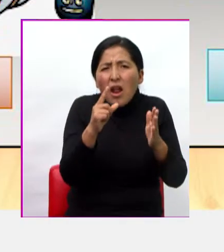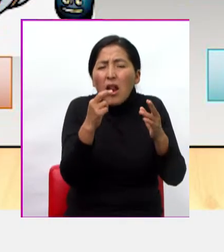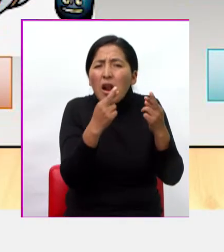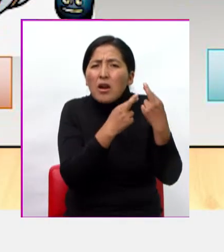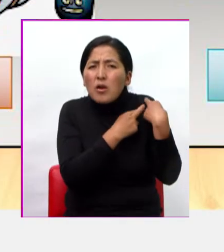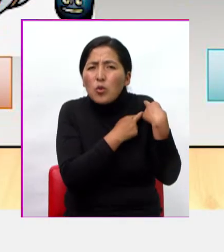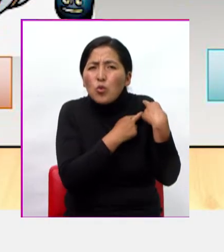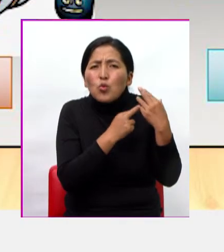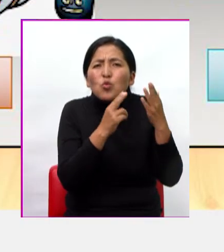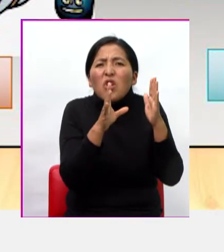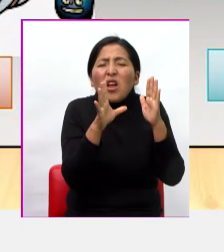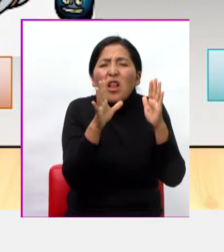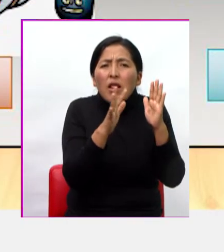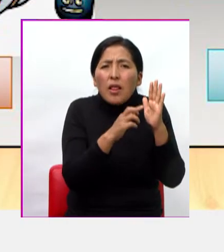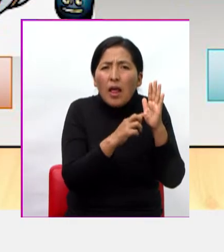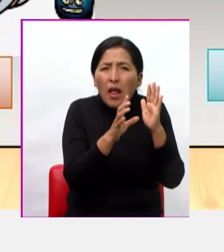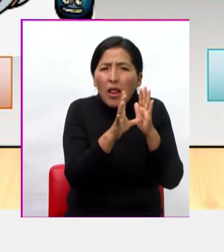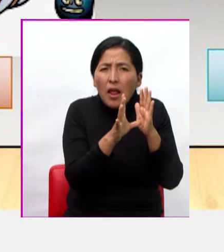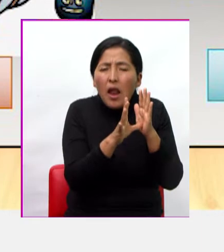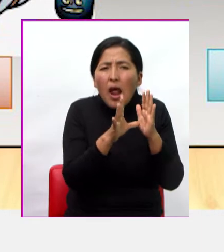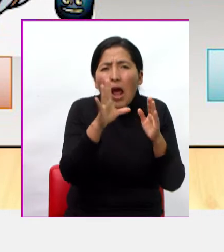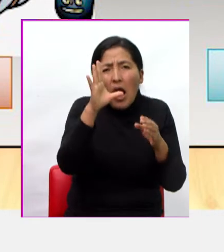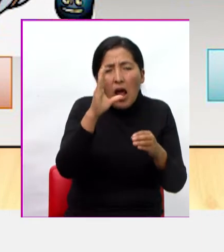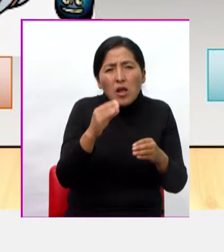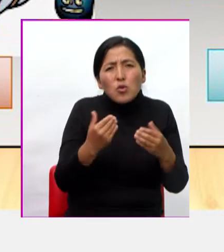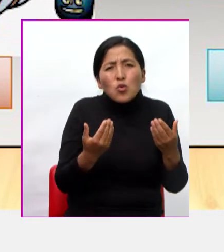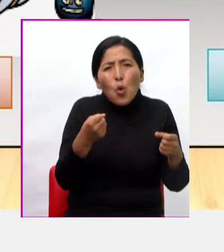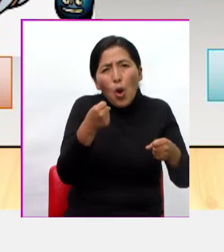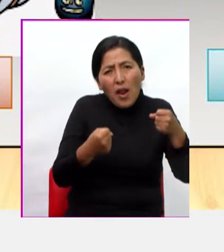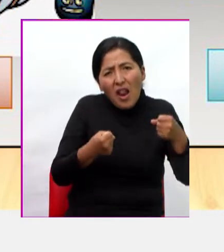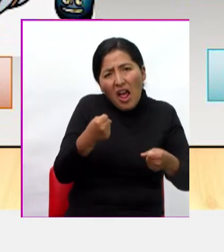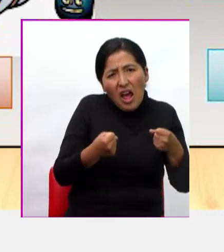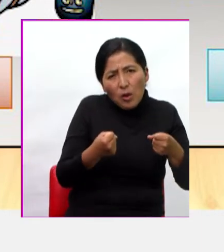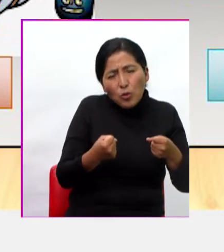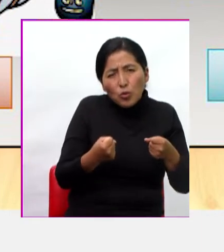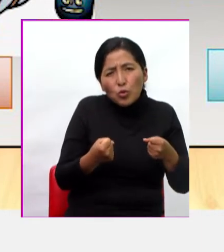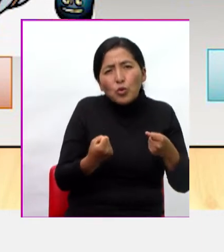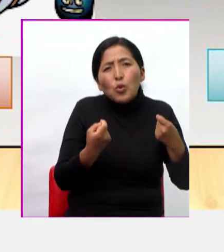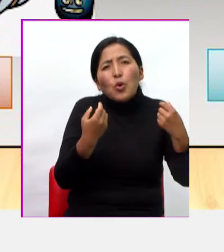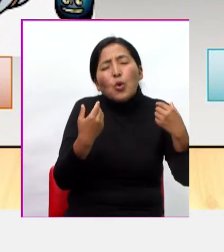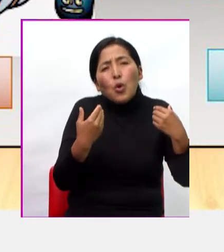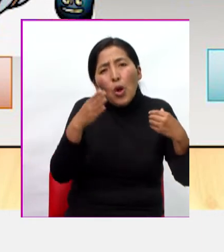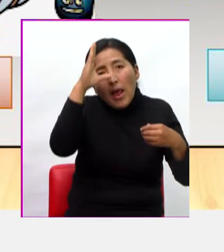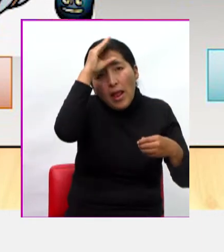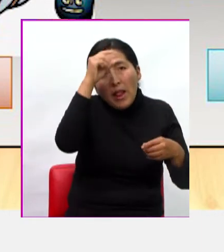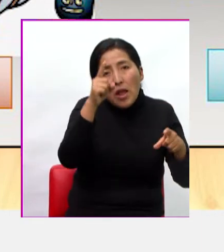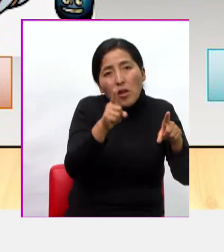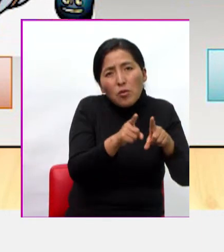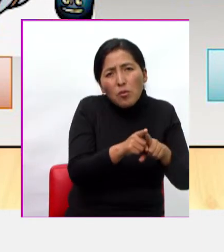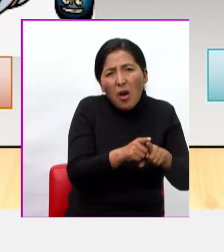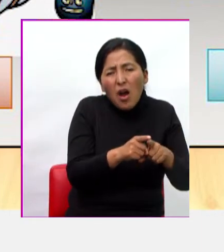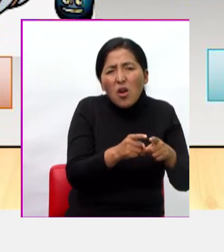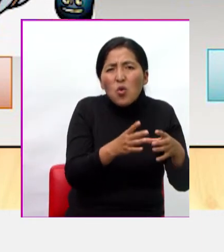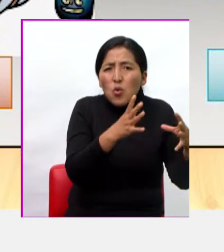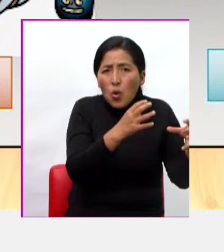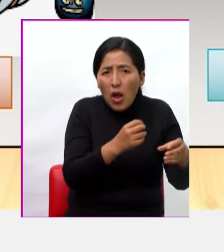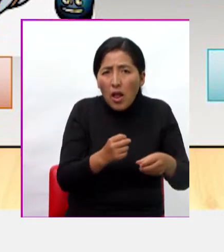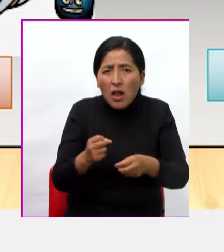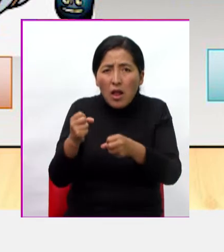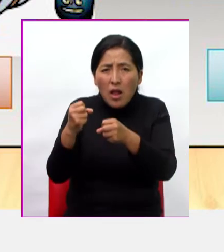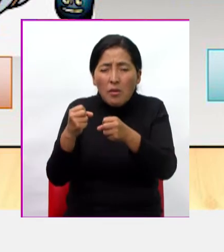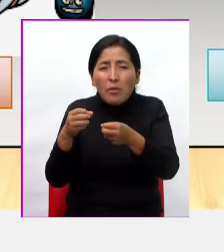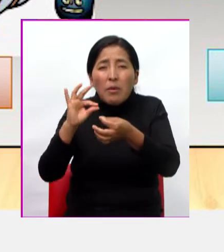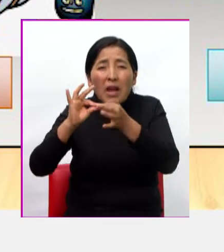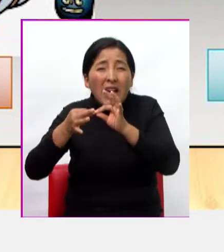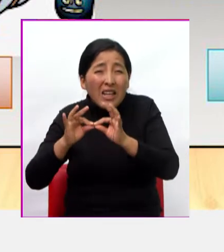Donde me dice que tengo que llevar el auto Que le diga a mi hermano que lleve el auto Arreglar el